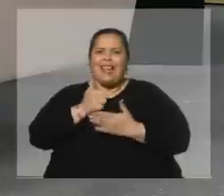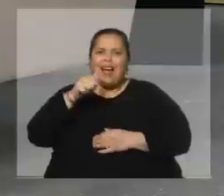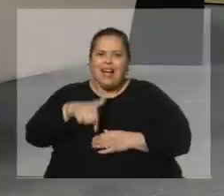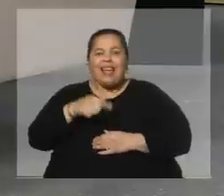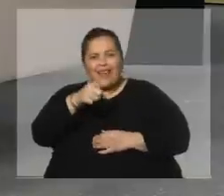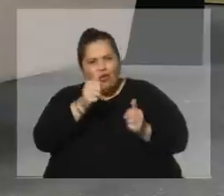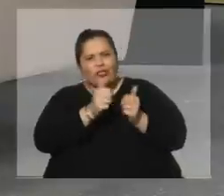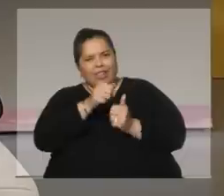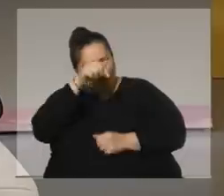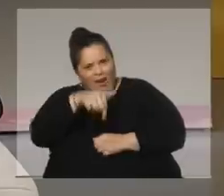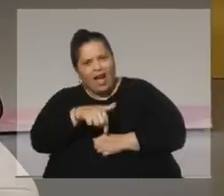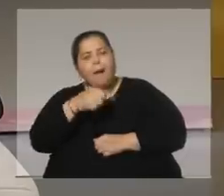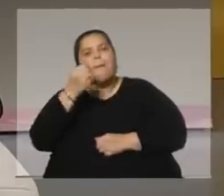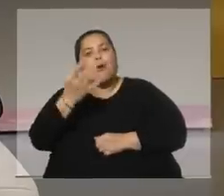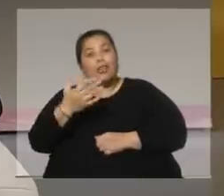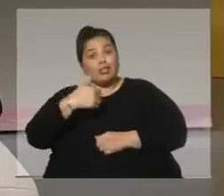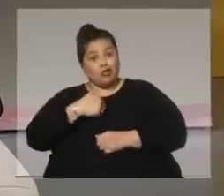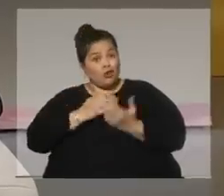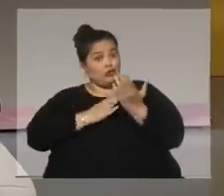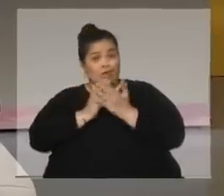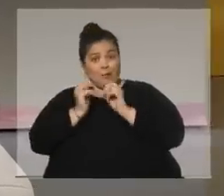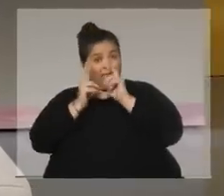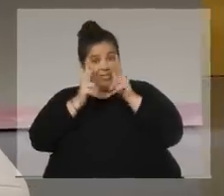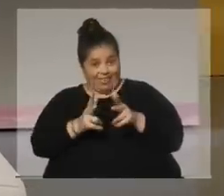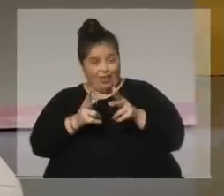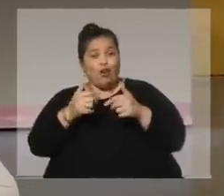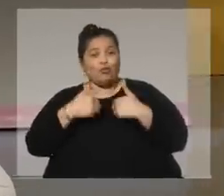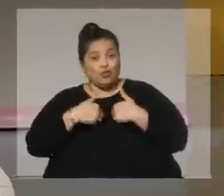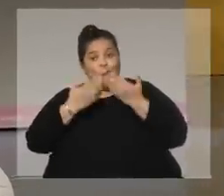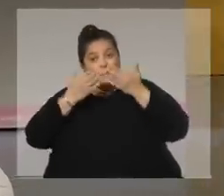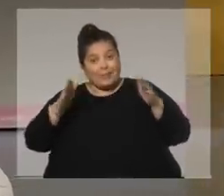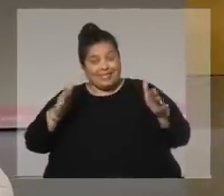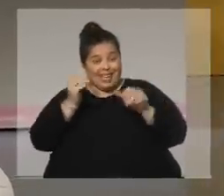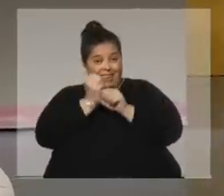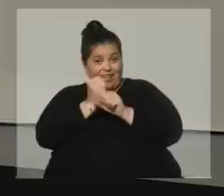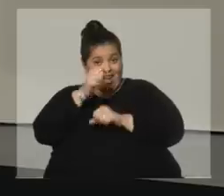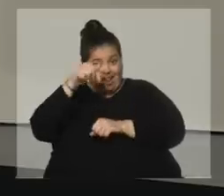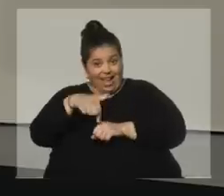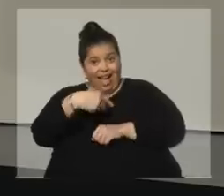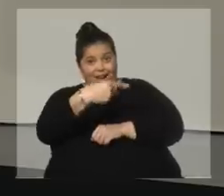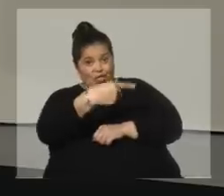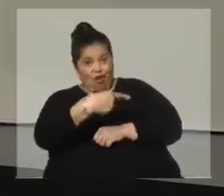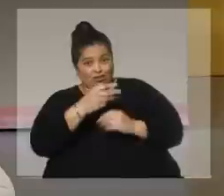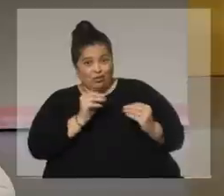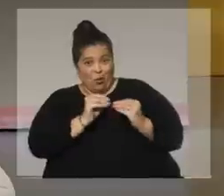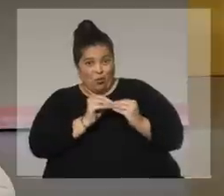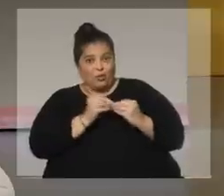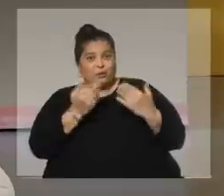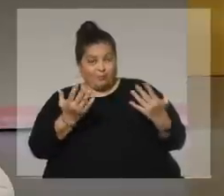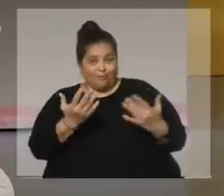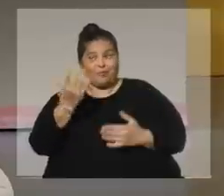importante. Por si la gente no lo sabe, yo siempre lo digo, yo debuté en los medios de comunicación con el Señor. Y fue